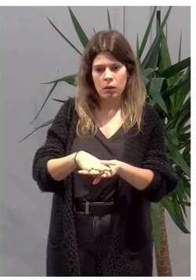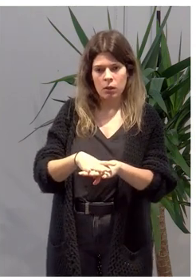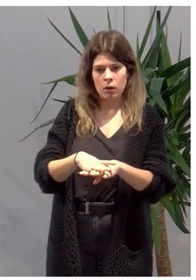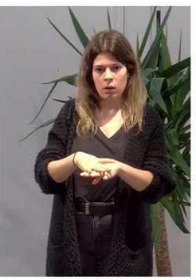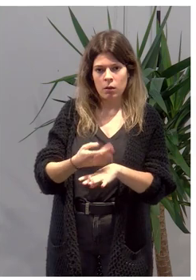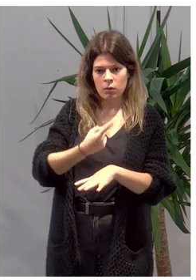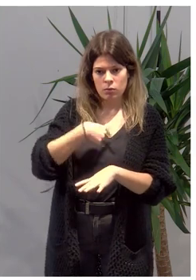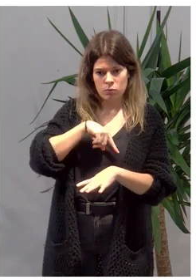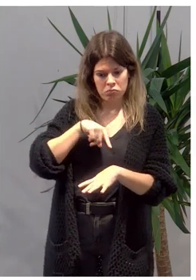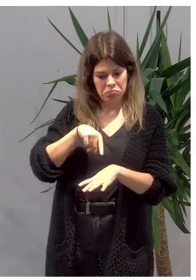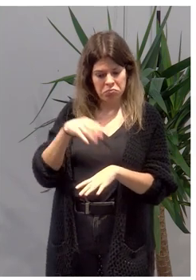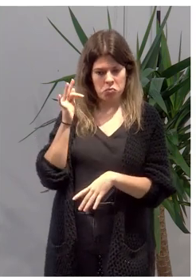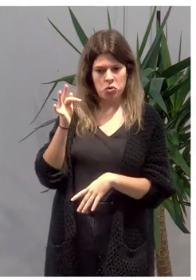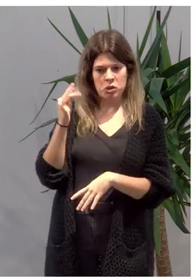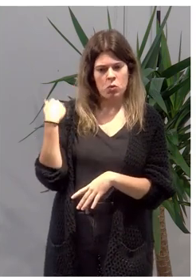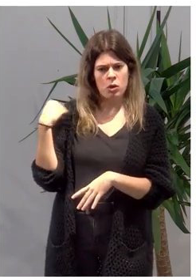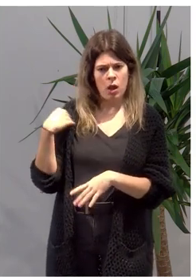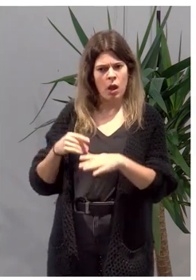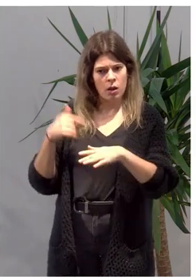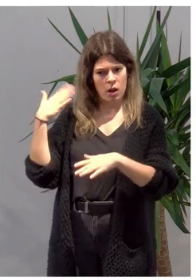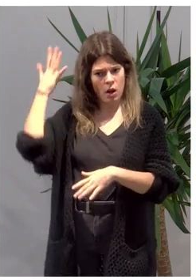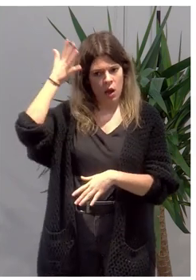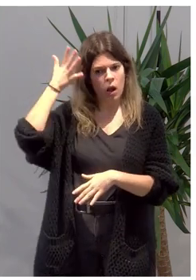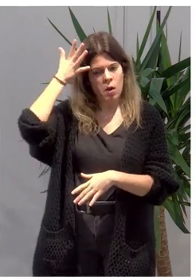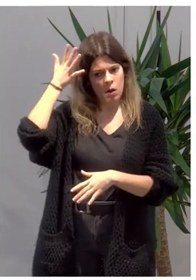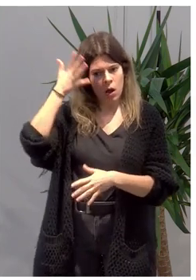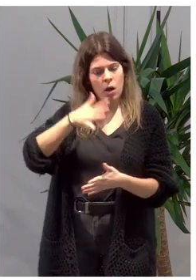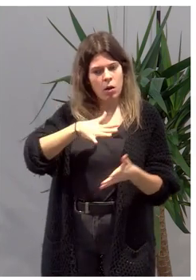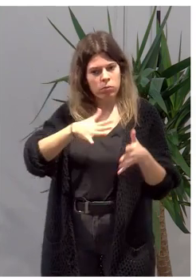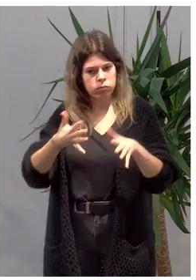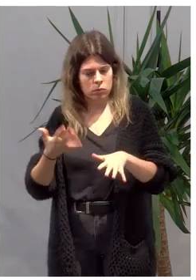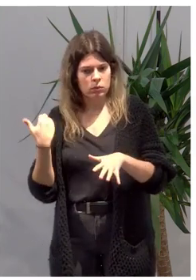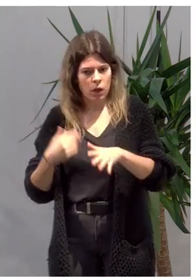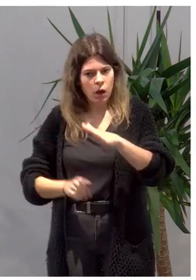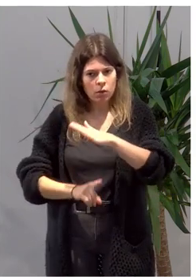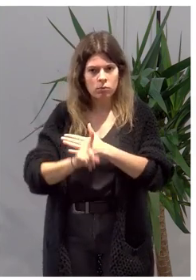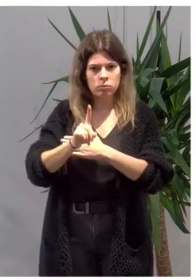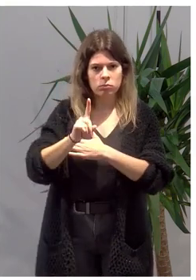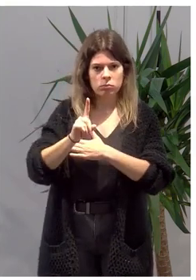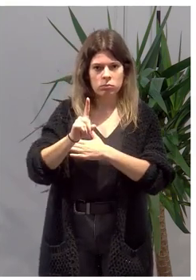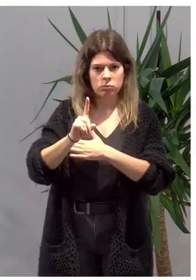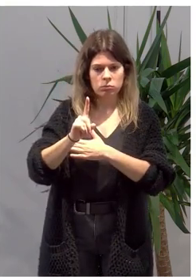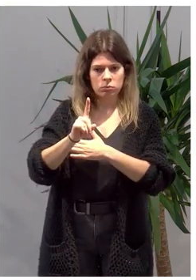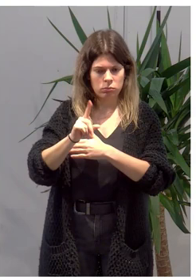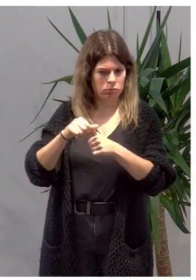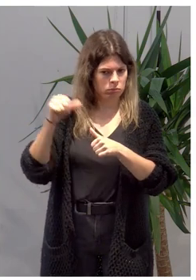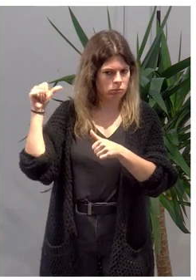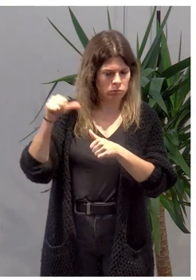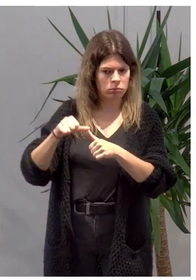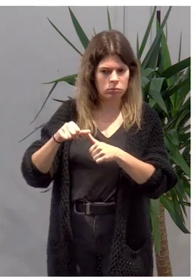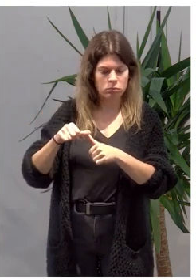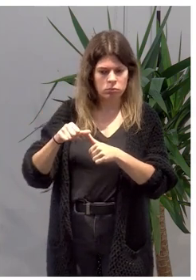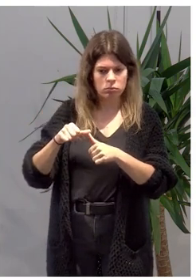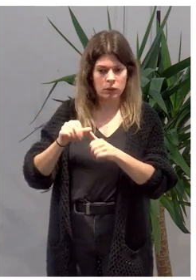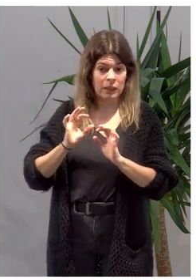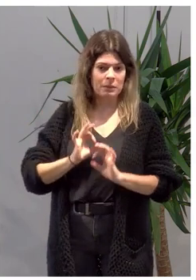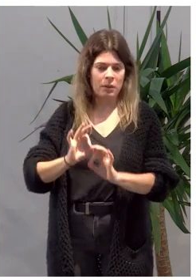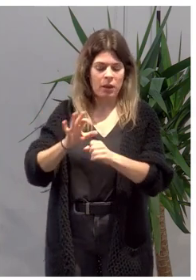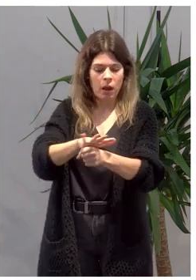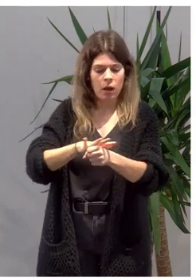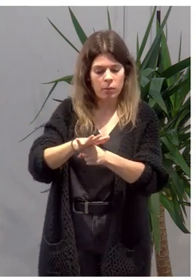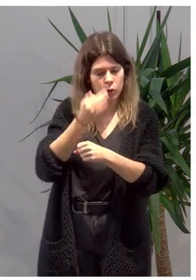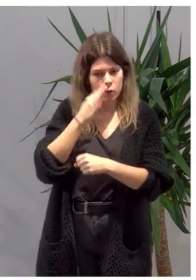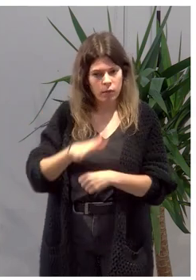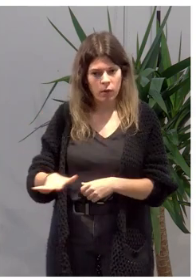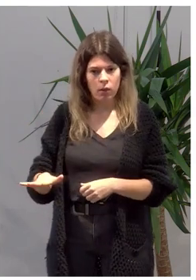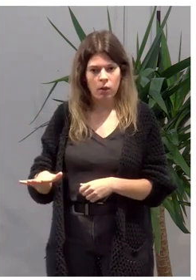poner en positivo, ya se está desarrollando aquí en Navarra. Hay muchas zonas en las que ya se viene desarrollando un trabajo en red desde hace tiempo, sobre todo en el ámbito de